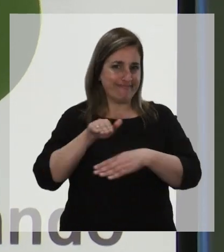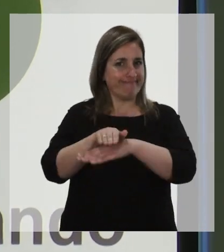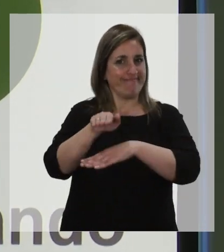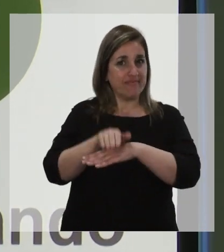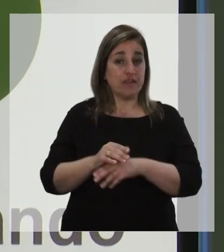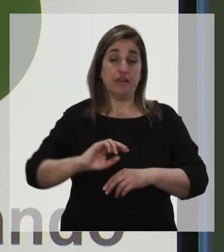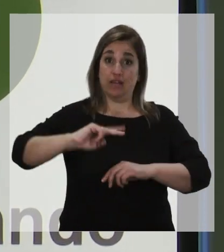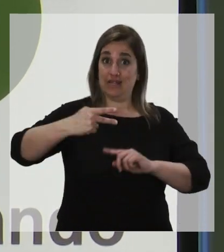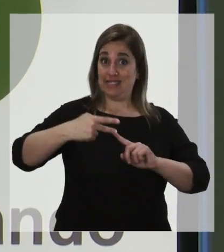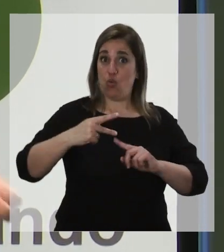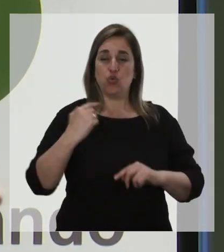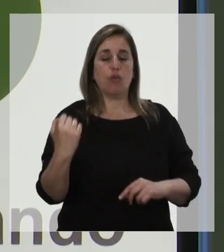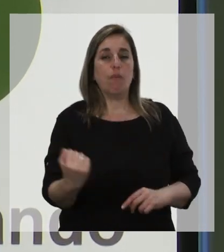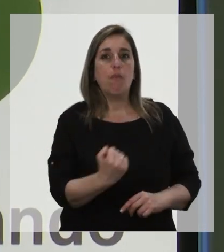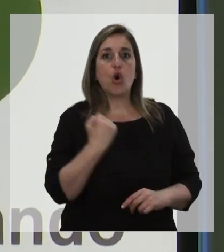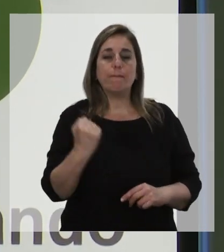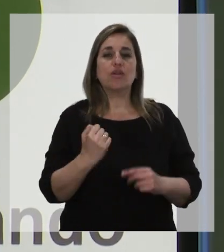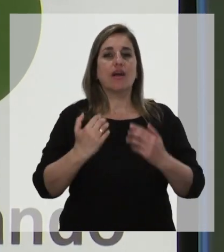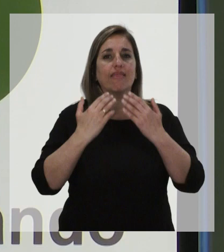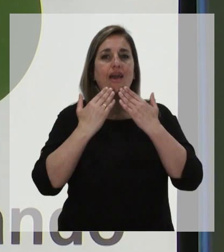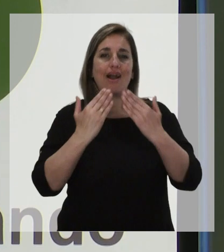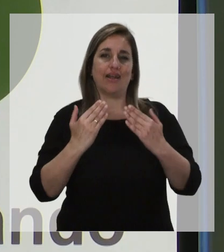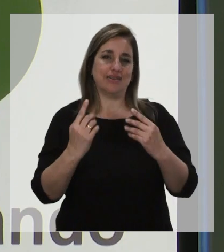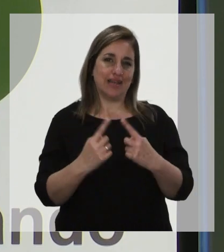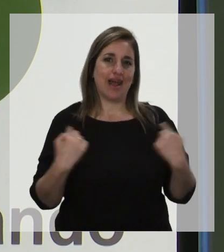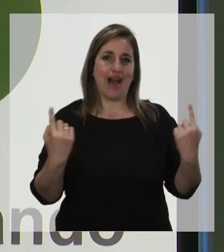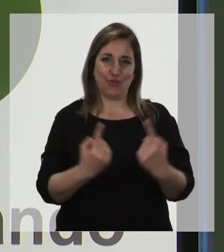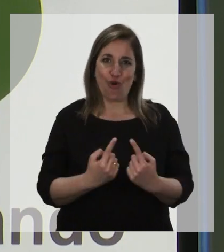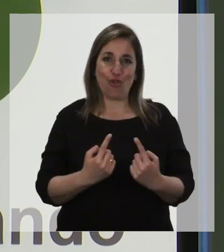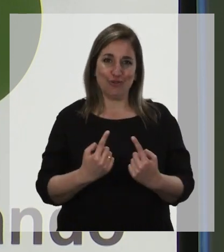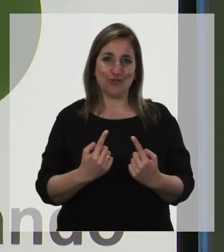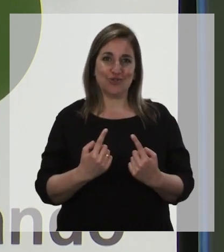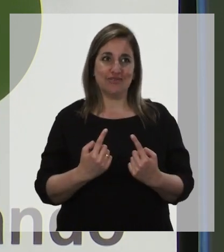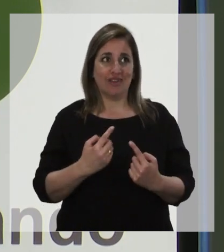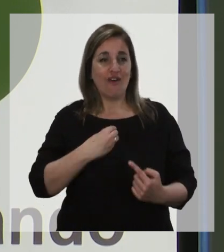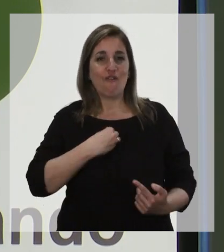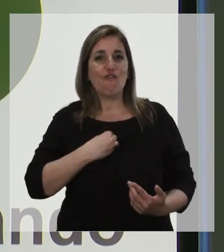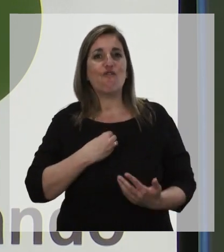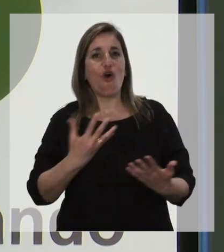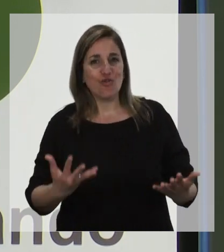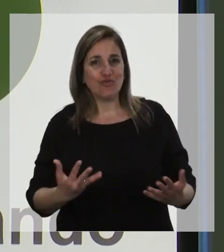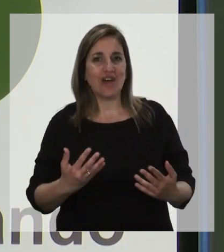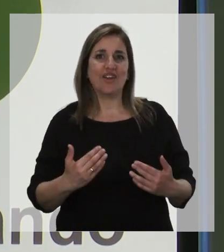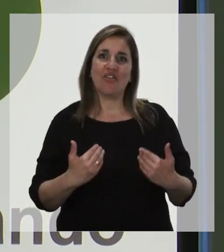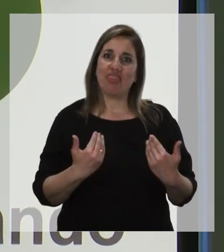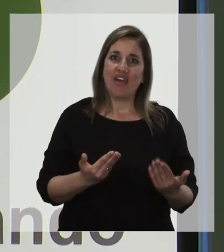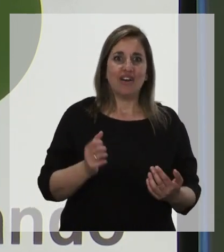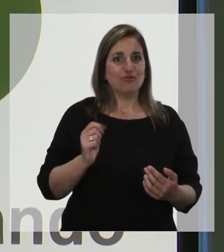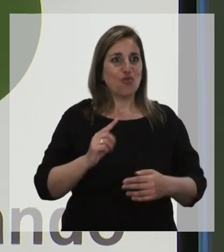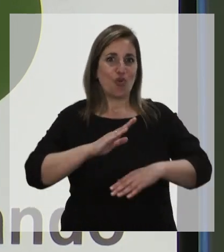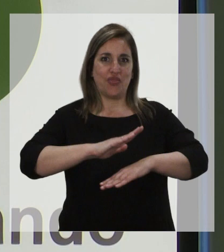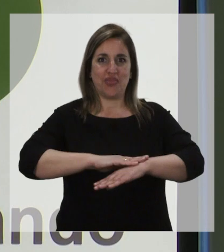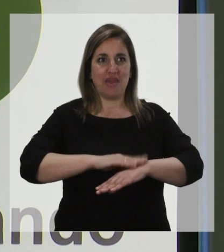Segundo, y para mí muy importante, agradecerle a todos los que voluntariamente prestan su conocimiento,